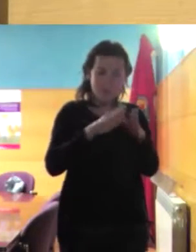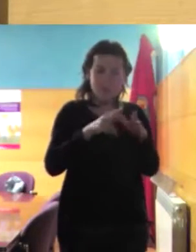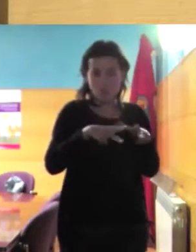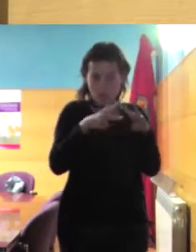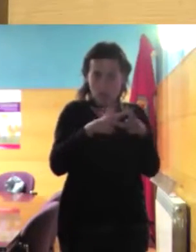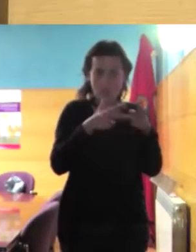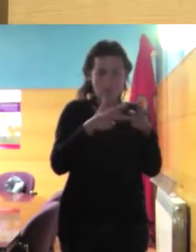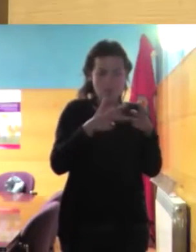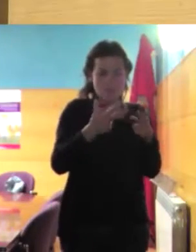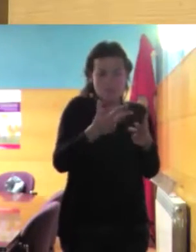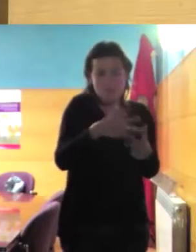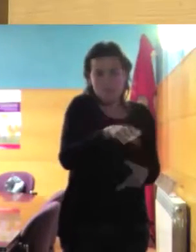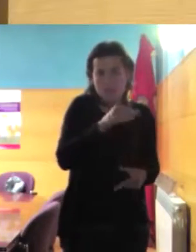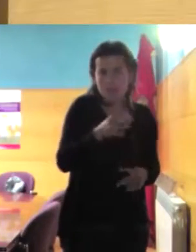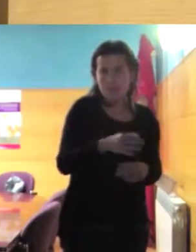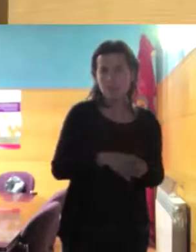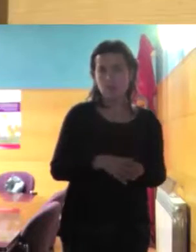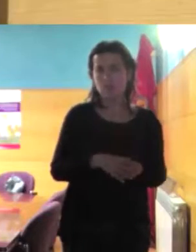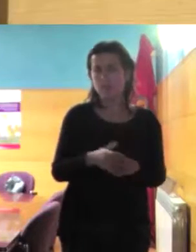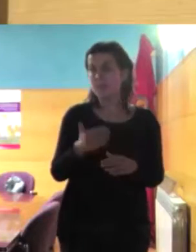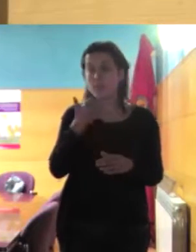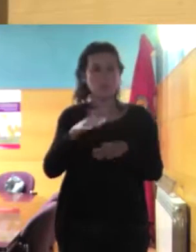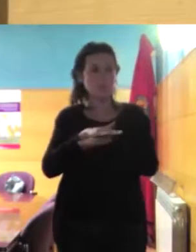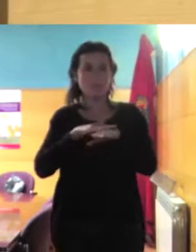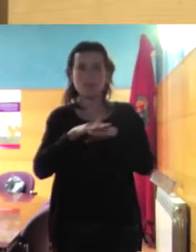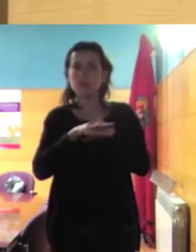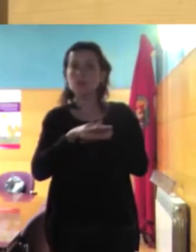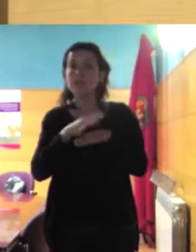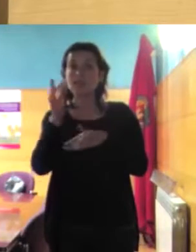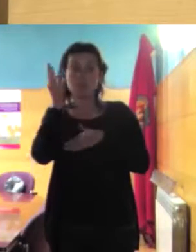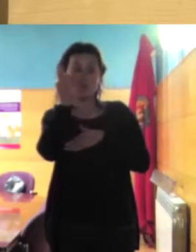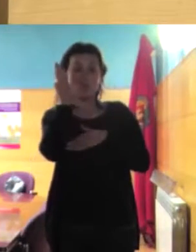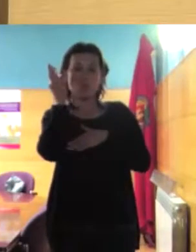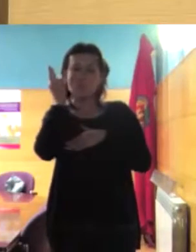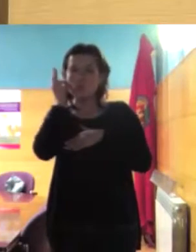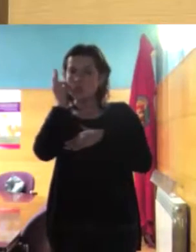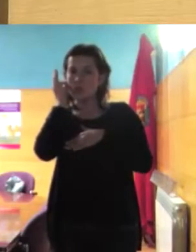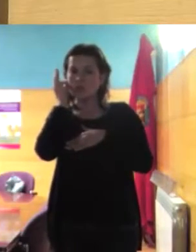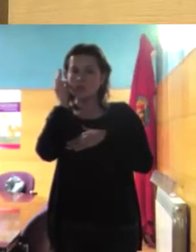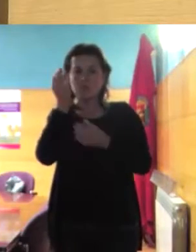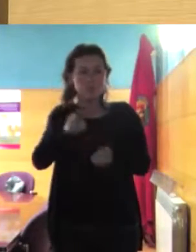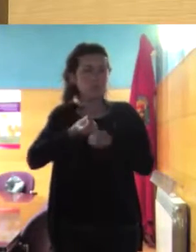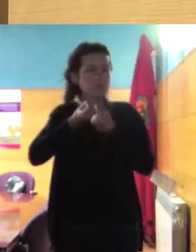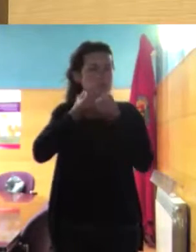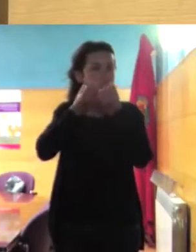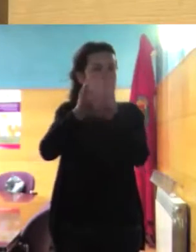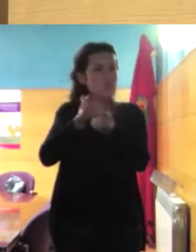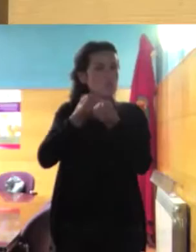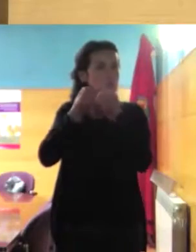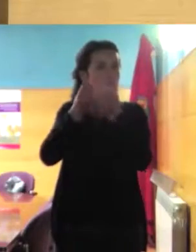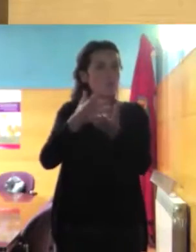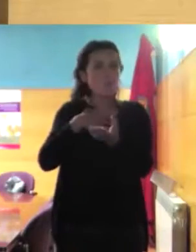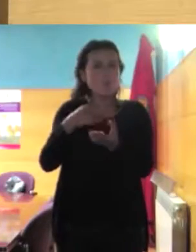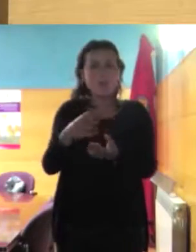que tú has dicho que a mí me parece básico y es dejar que las propias mujeres expresen y hablen con su propia voz no con la nuestra